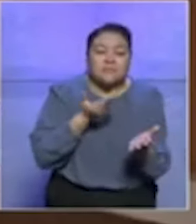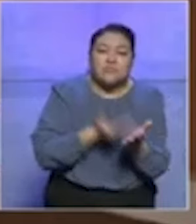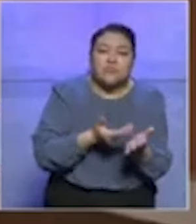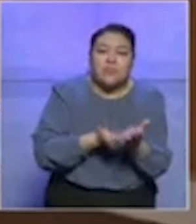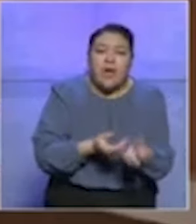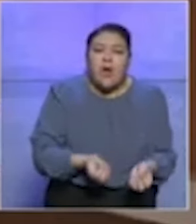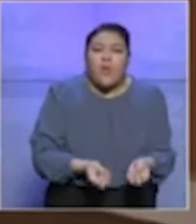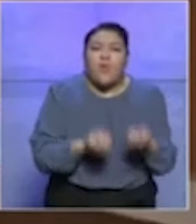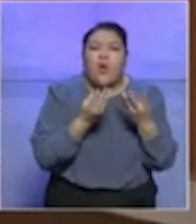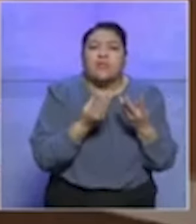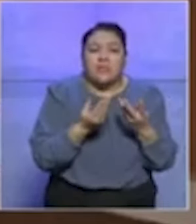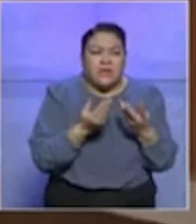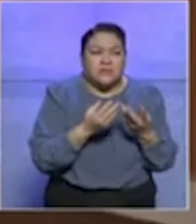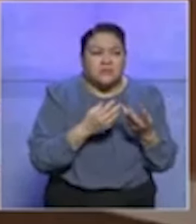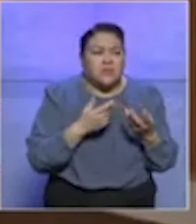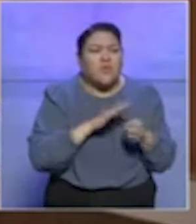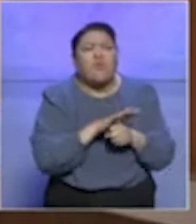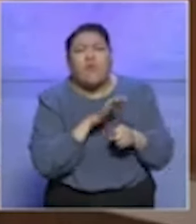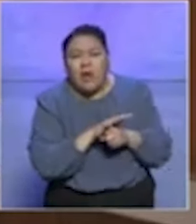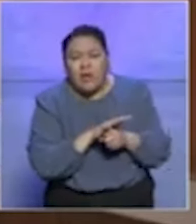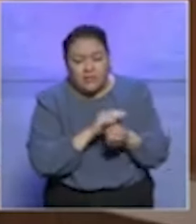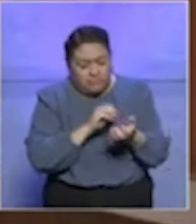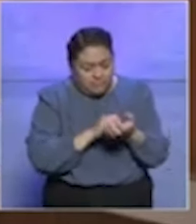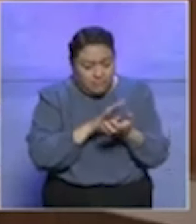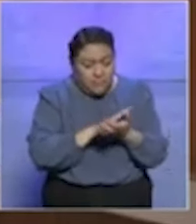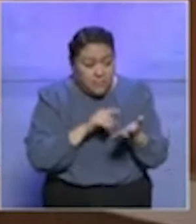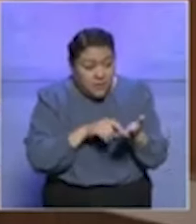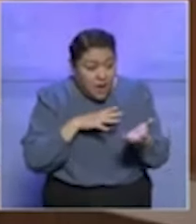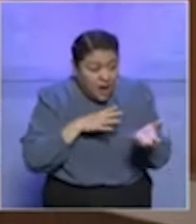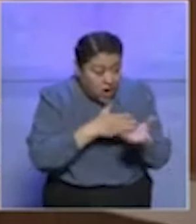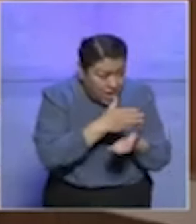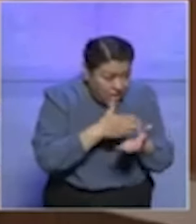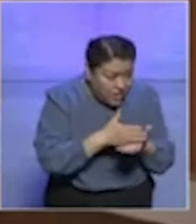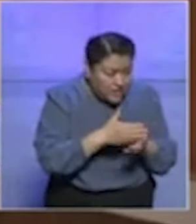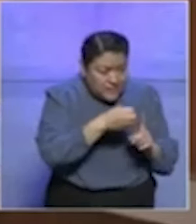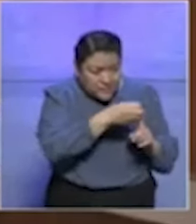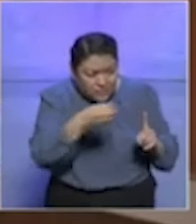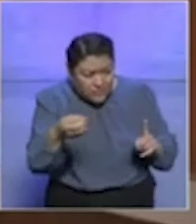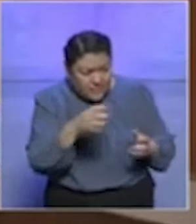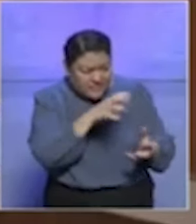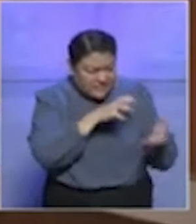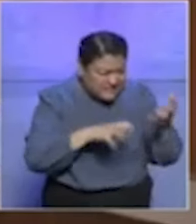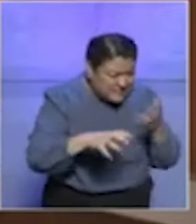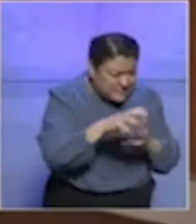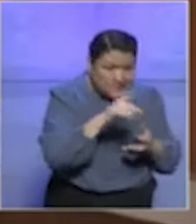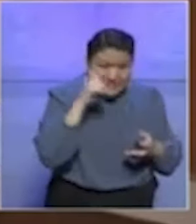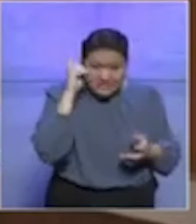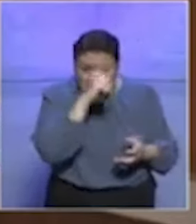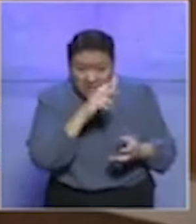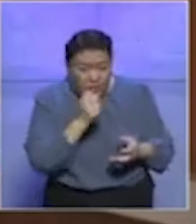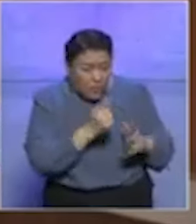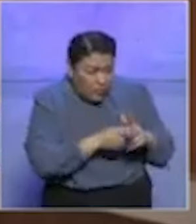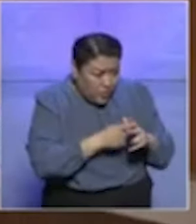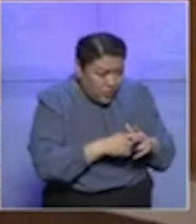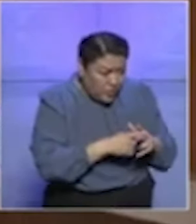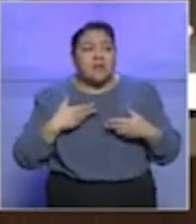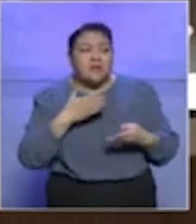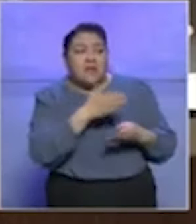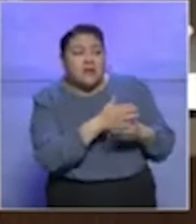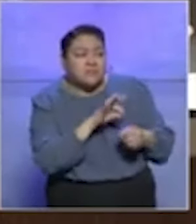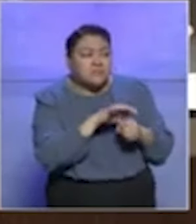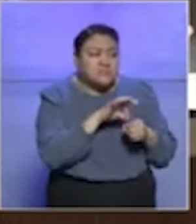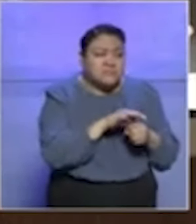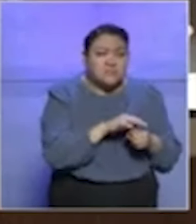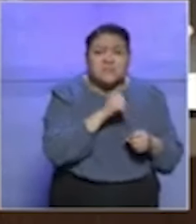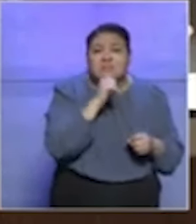y que resulten determinantes para el resultado de la elección de la presidenta, esto es, que su influencia sea de tal magnitud que haya afectado el proceso electoral y su resultado,